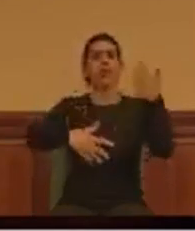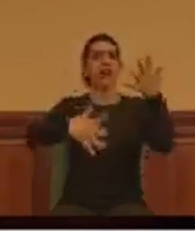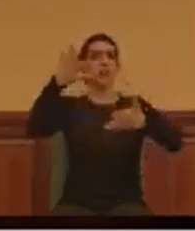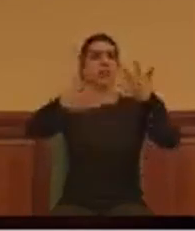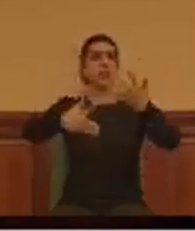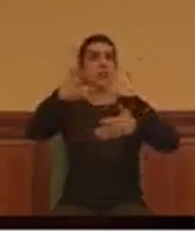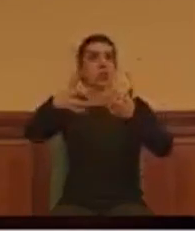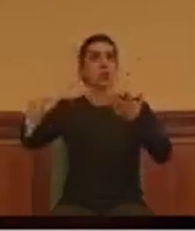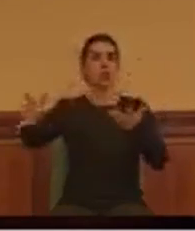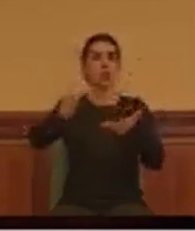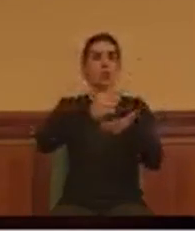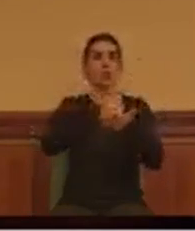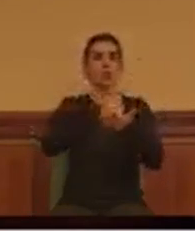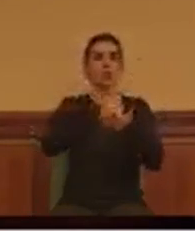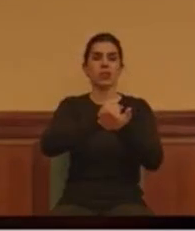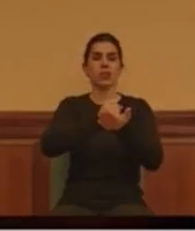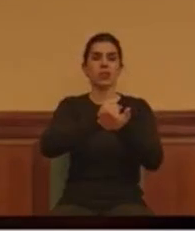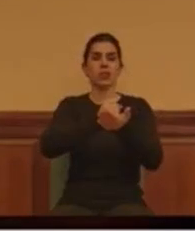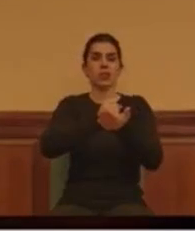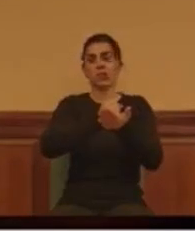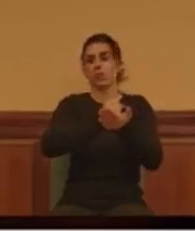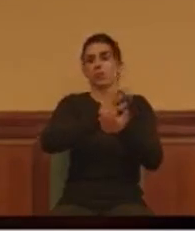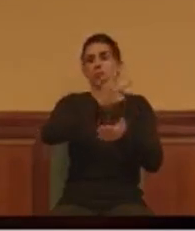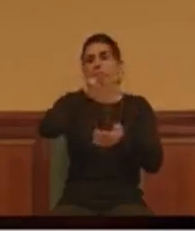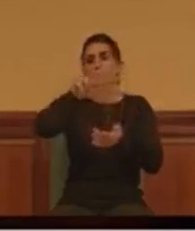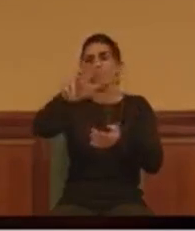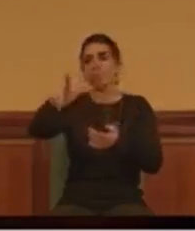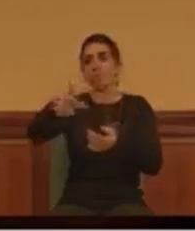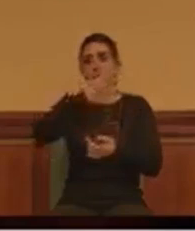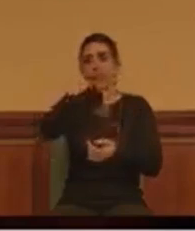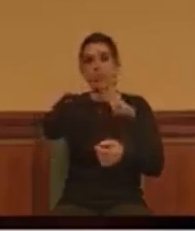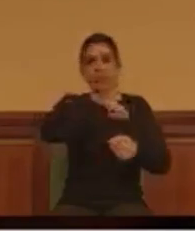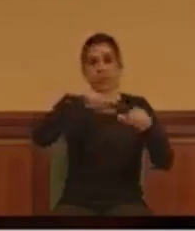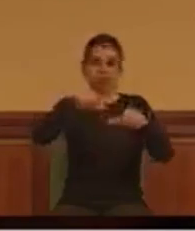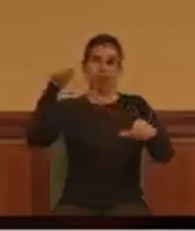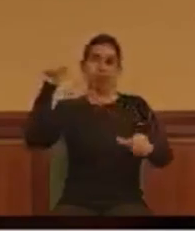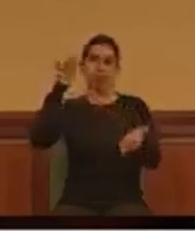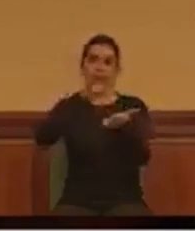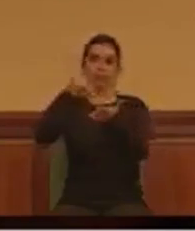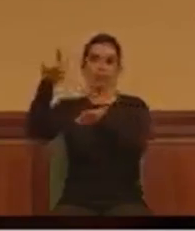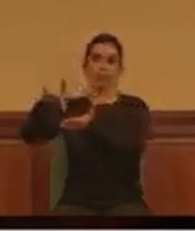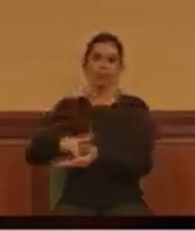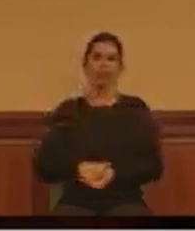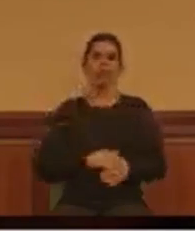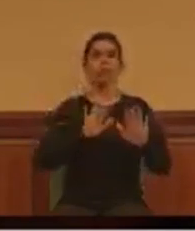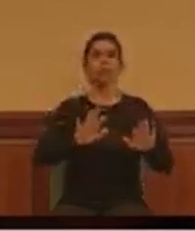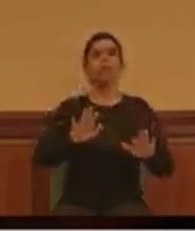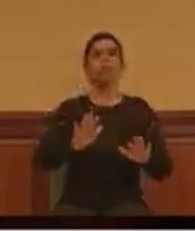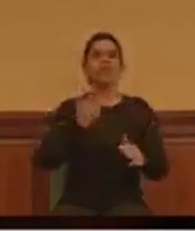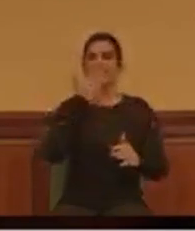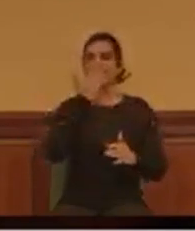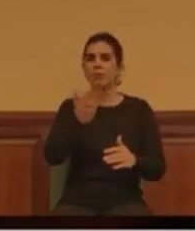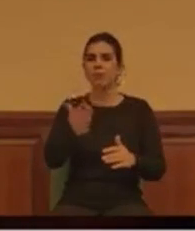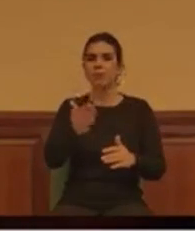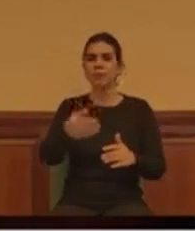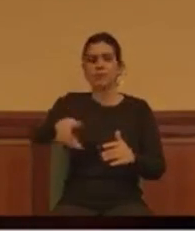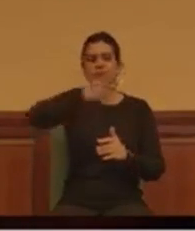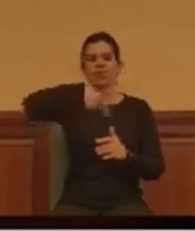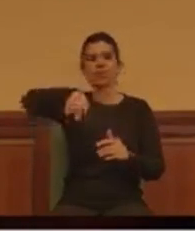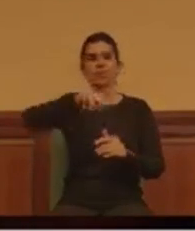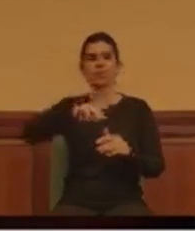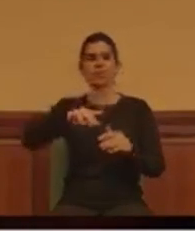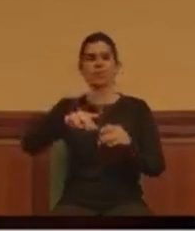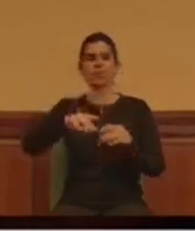a lo largo de la historia de España. Pero, sinceramente, no tenemos mucha confianza en los